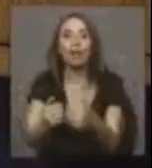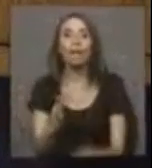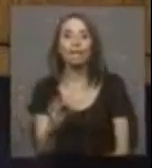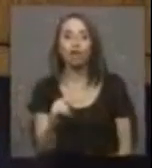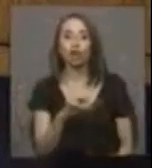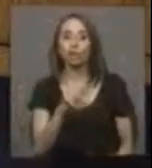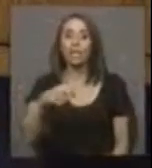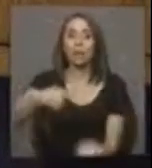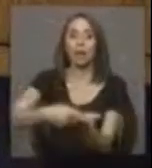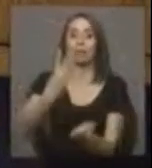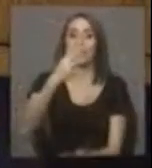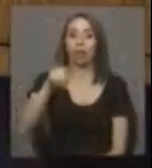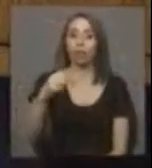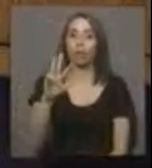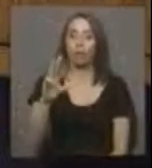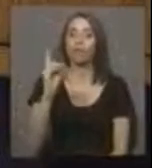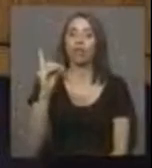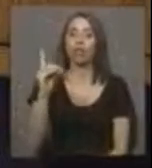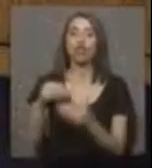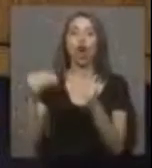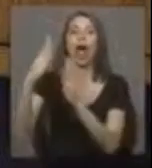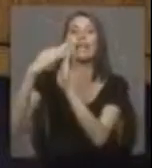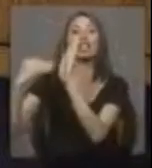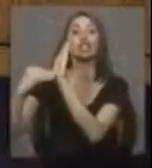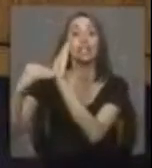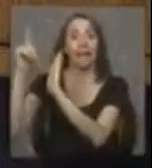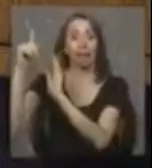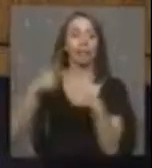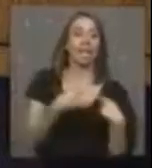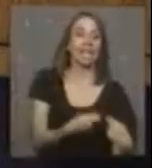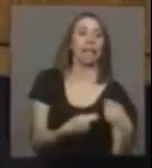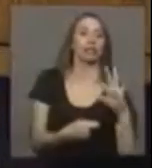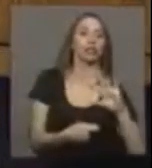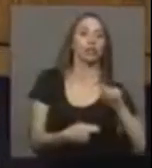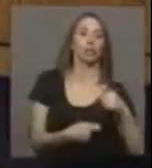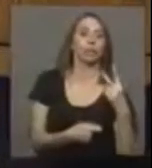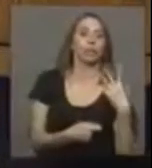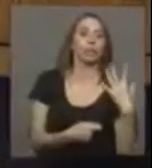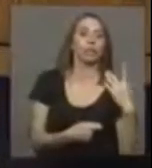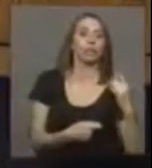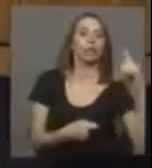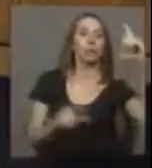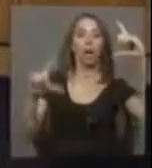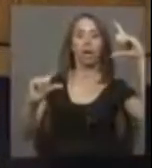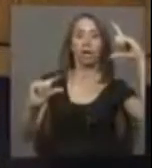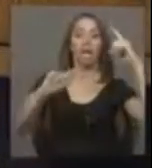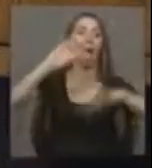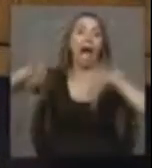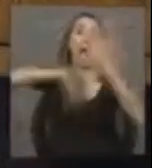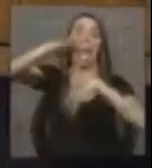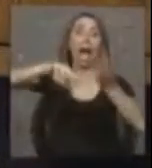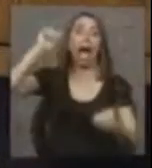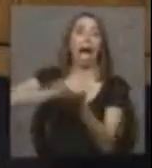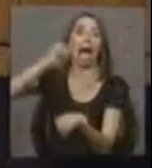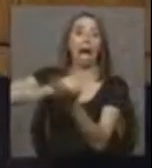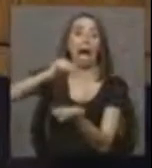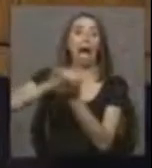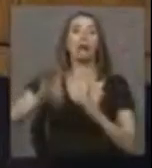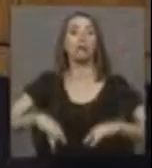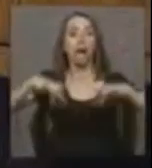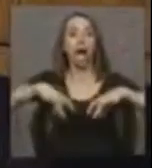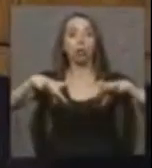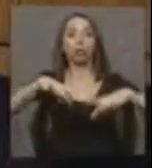3,9 dólares neozelandeses equivalentes y el costo era 5,25. La pelotera fue gigantesca. Australia